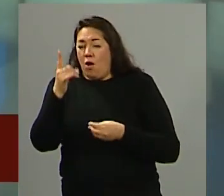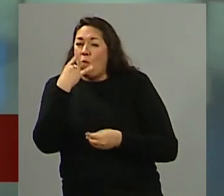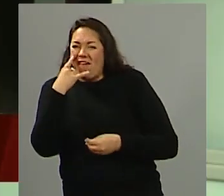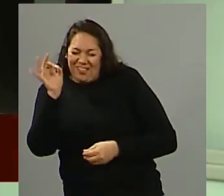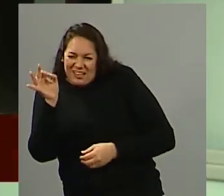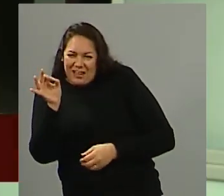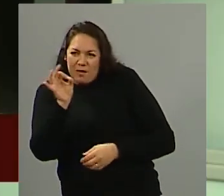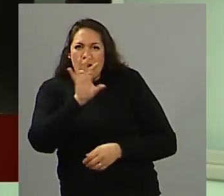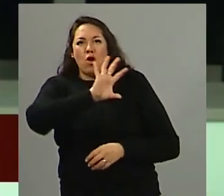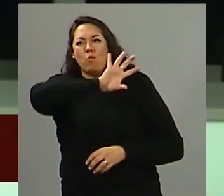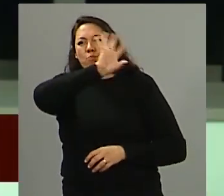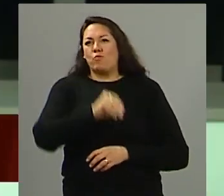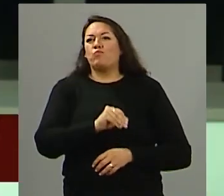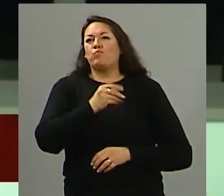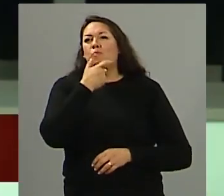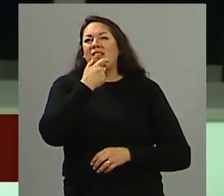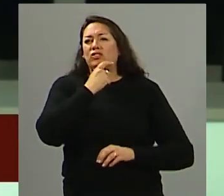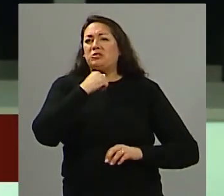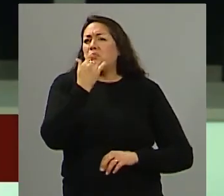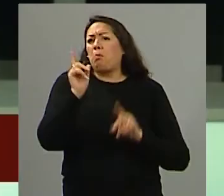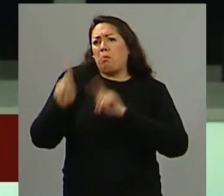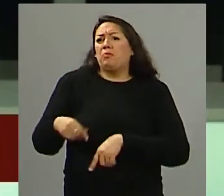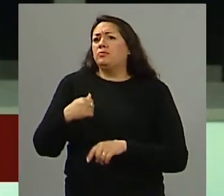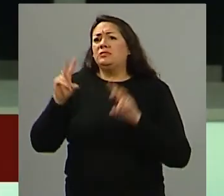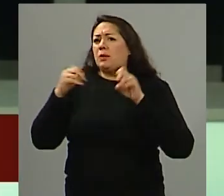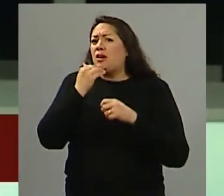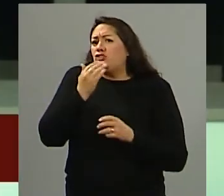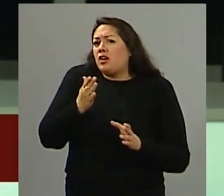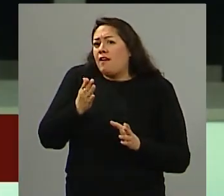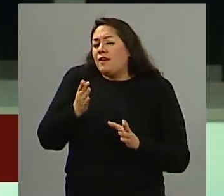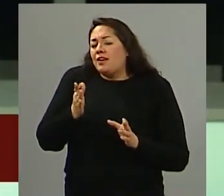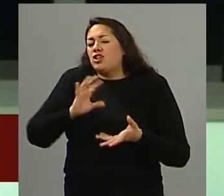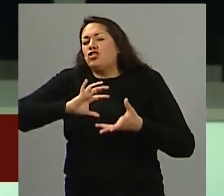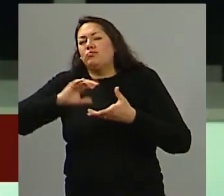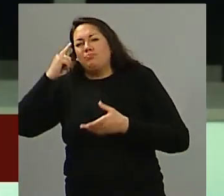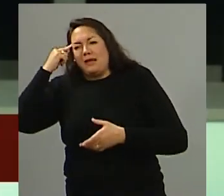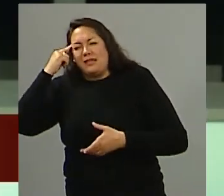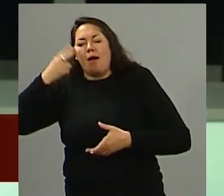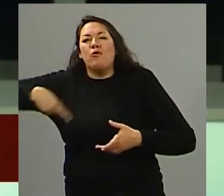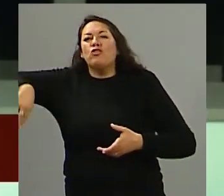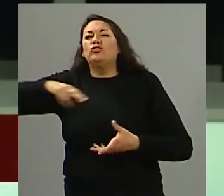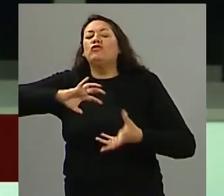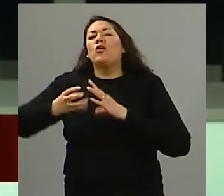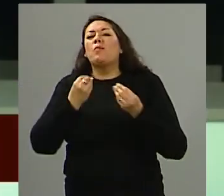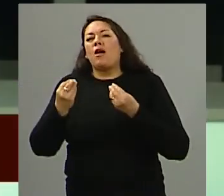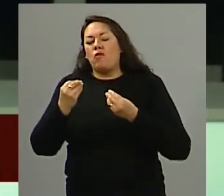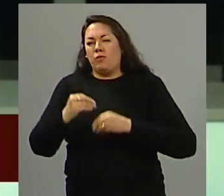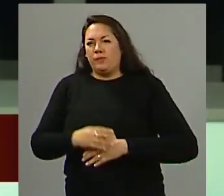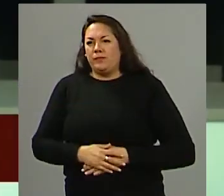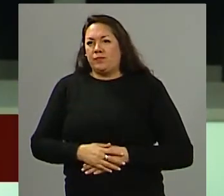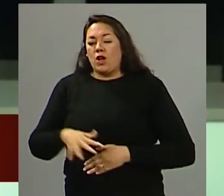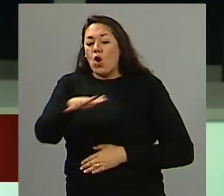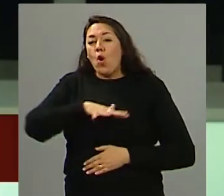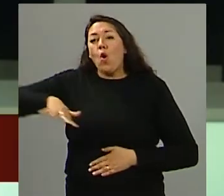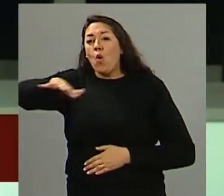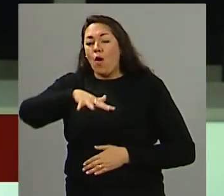está tan al tanto sí la verdad que nosotros lo trabajamos primero como creemos que corresponden las cosas nosotros entendemos que se hace en territorio